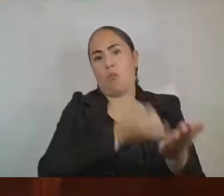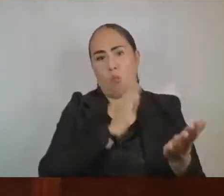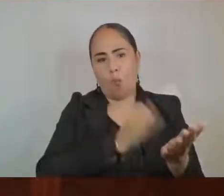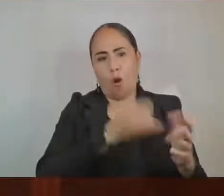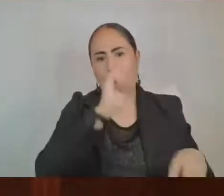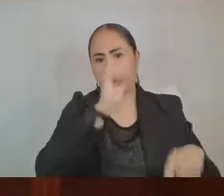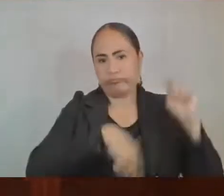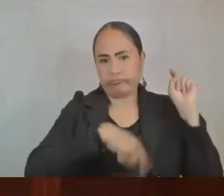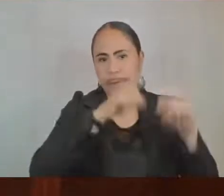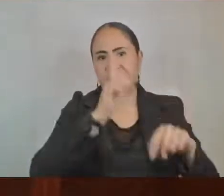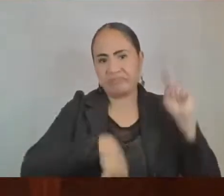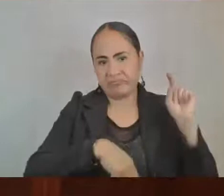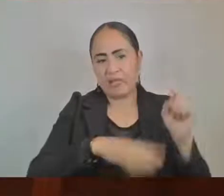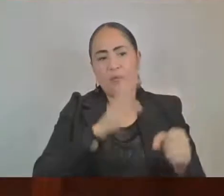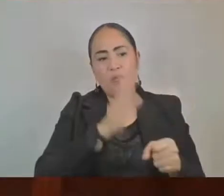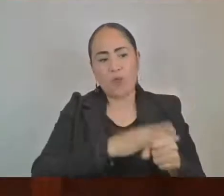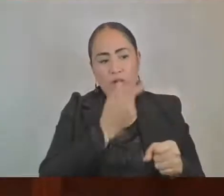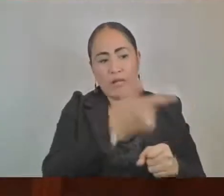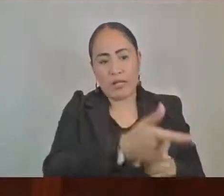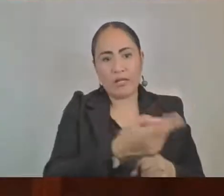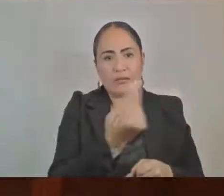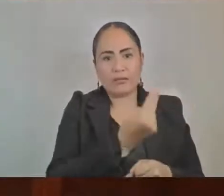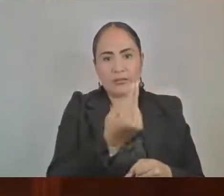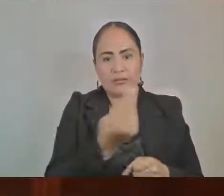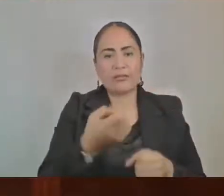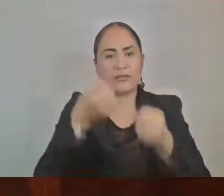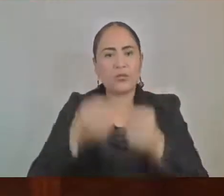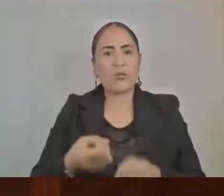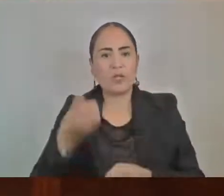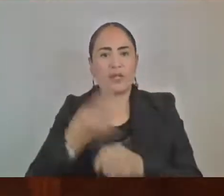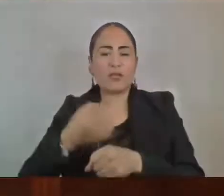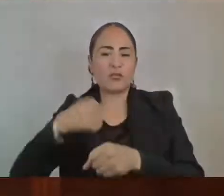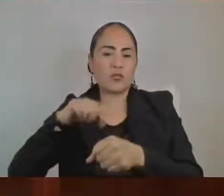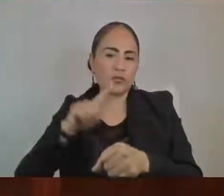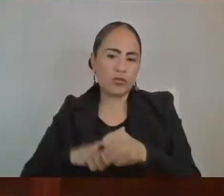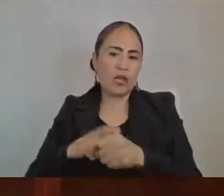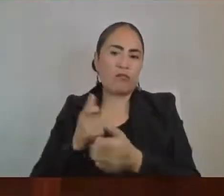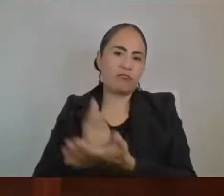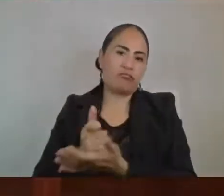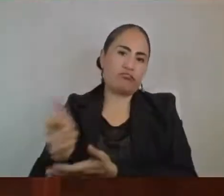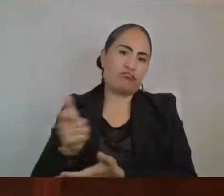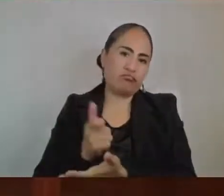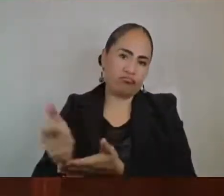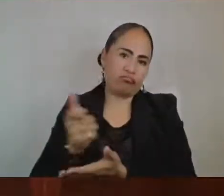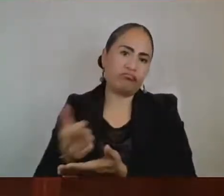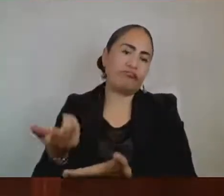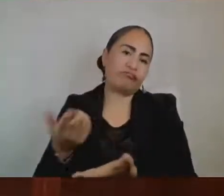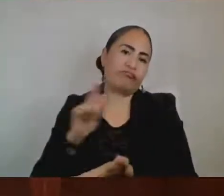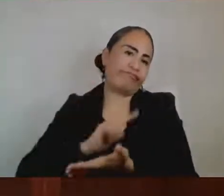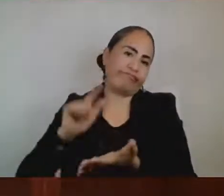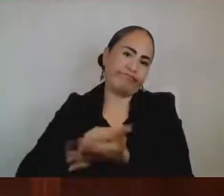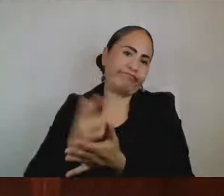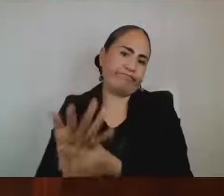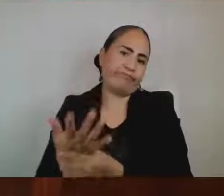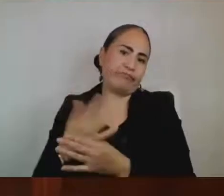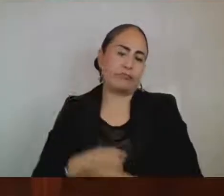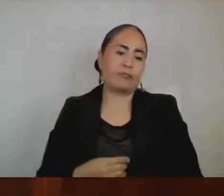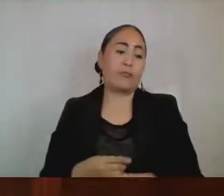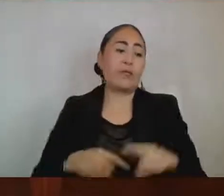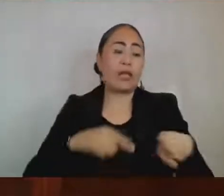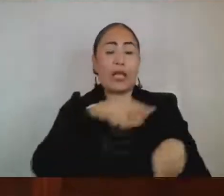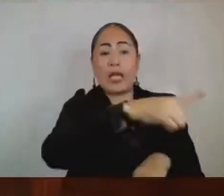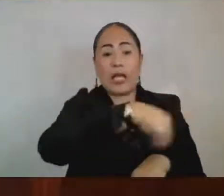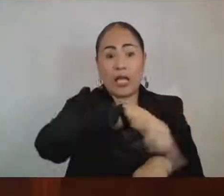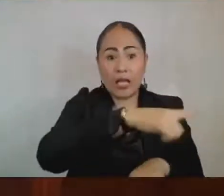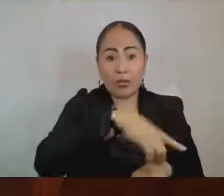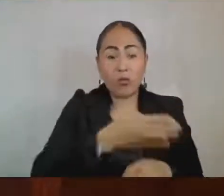por concepto de aportación de seguridad social conforme a la ley, lo que quiere decir que se paga una prestación social por un servicio que ni